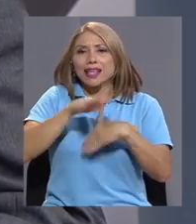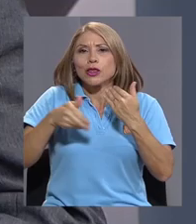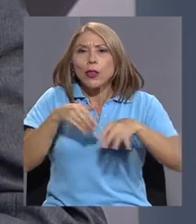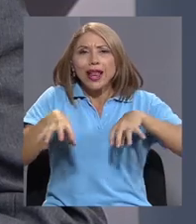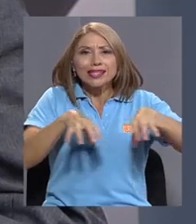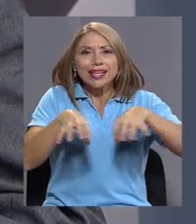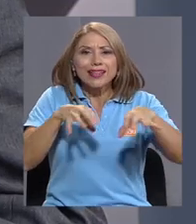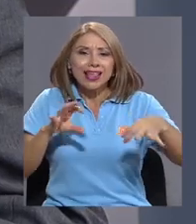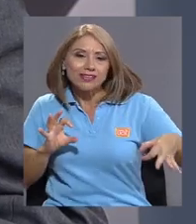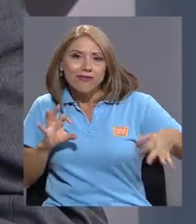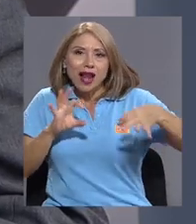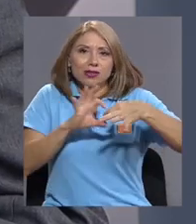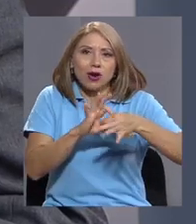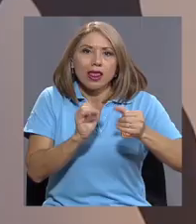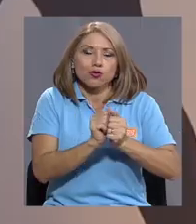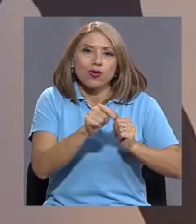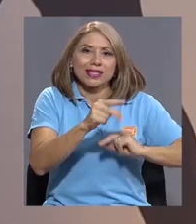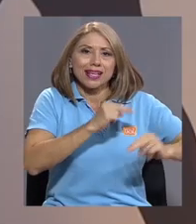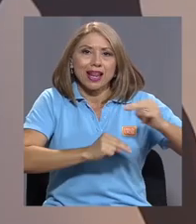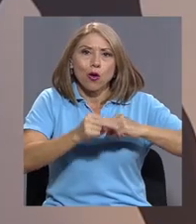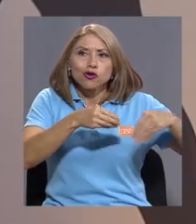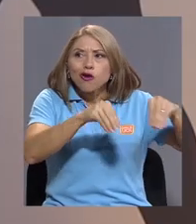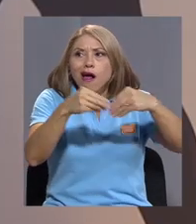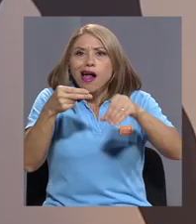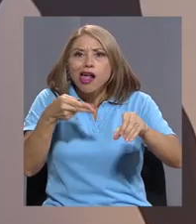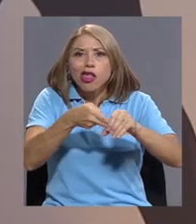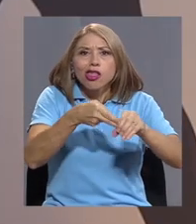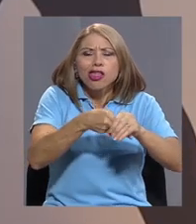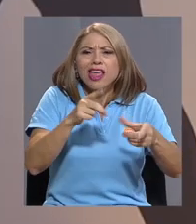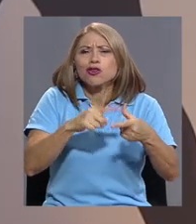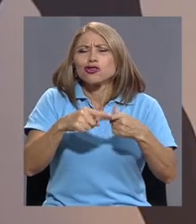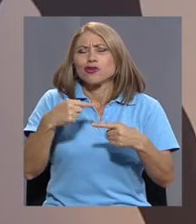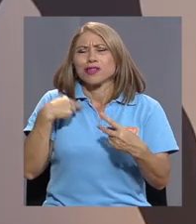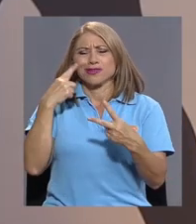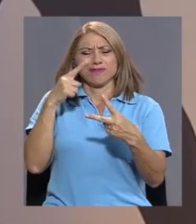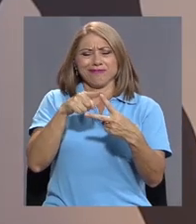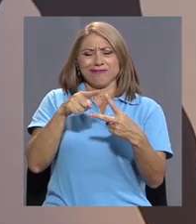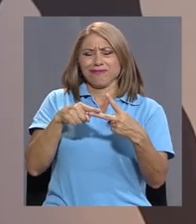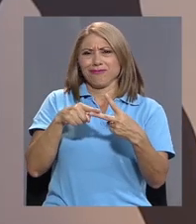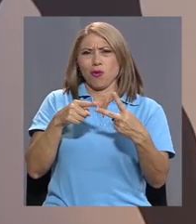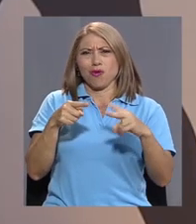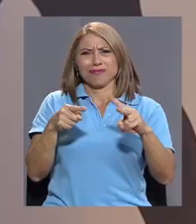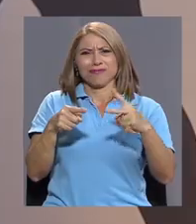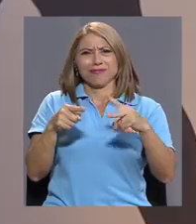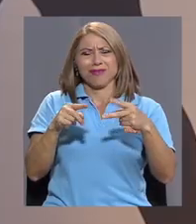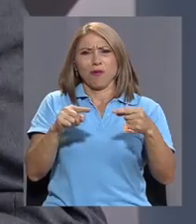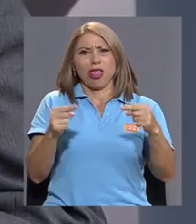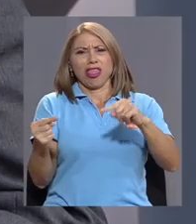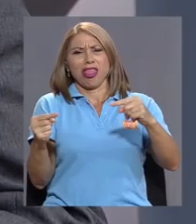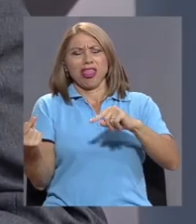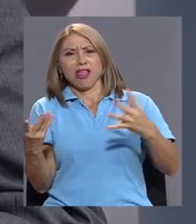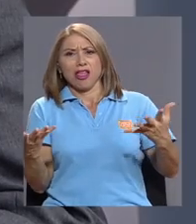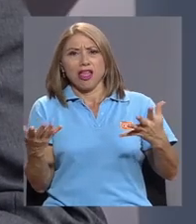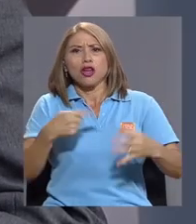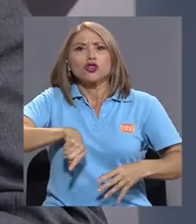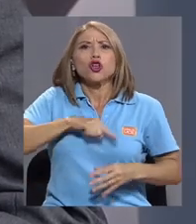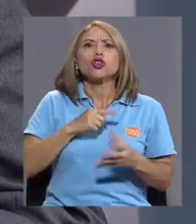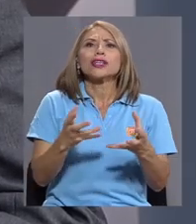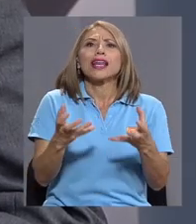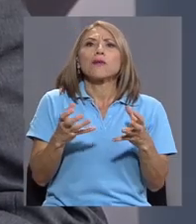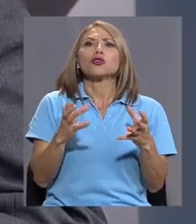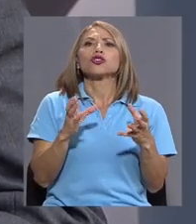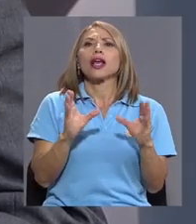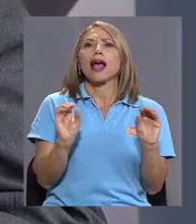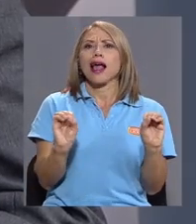rodean este negocio. Entonces, como que yo veo que hay un doble discurso, porque queremos descarbonizarnos, pero nuestra